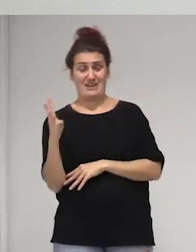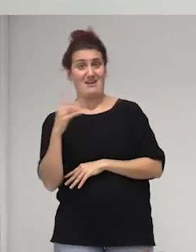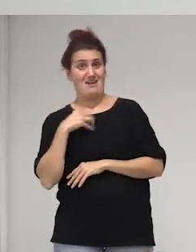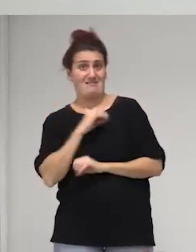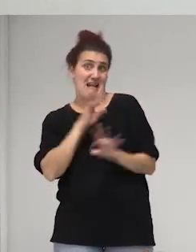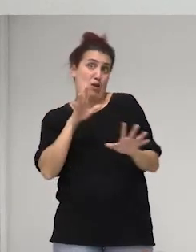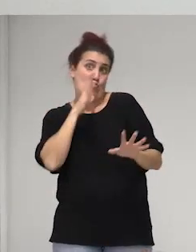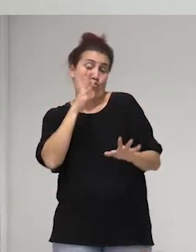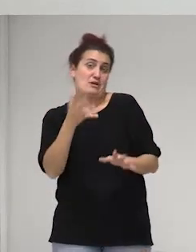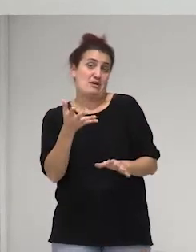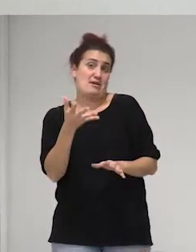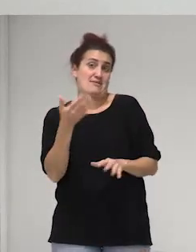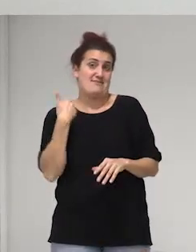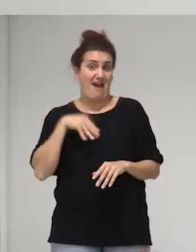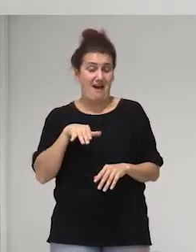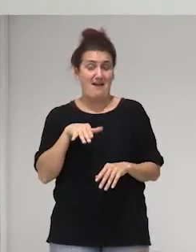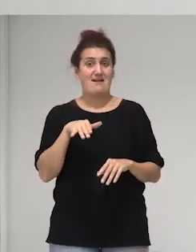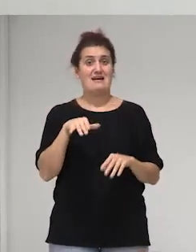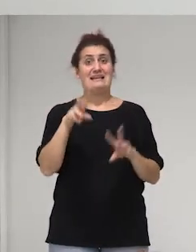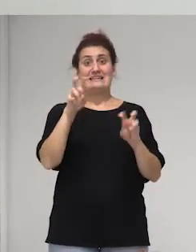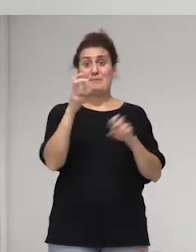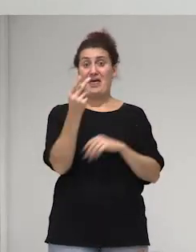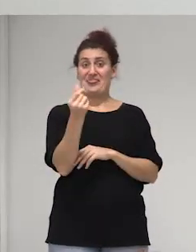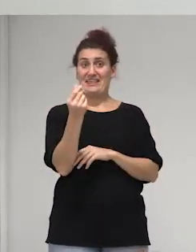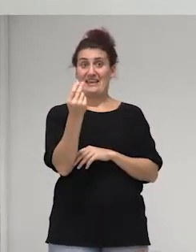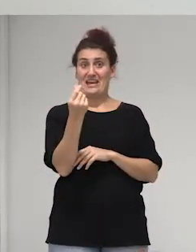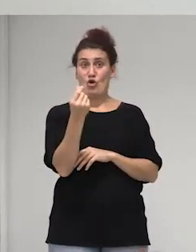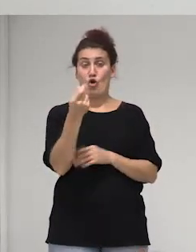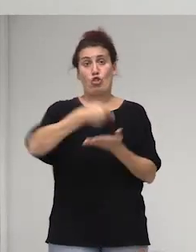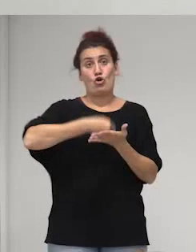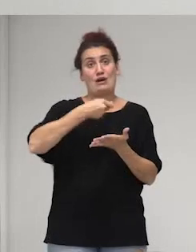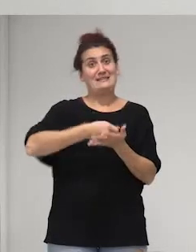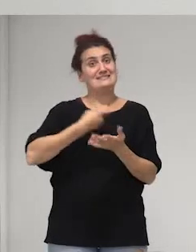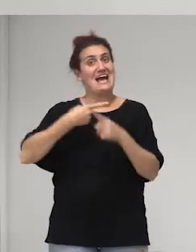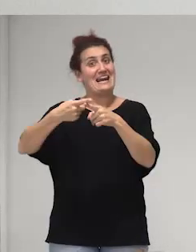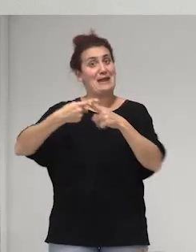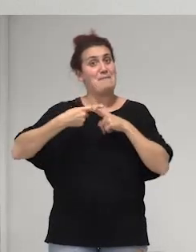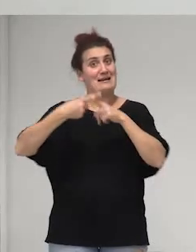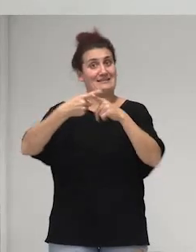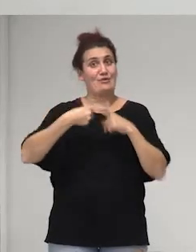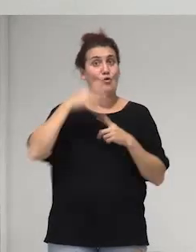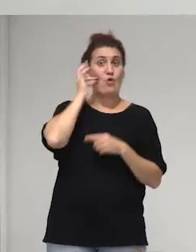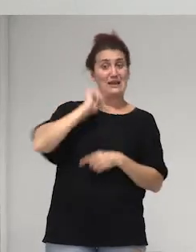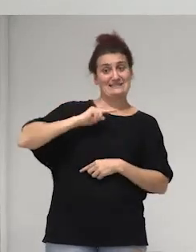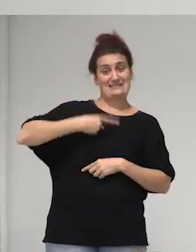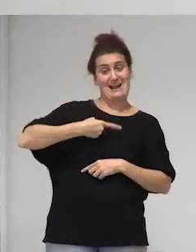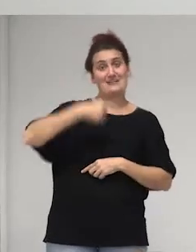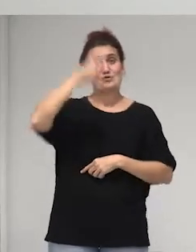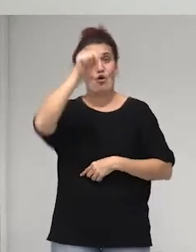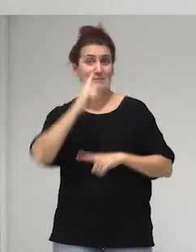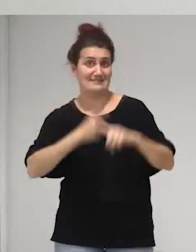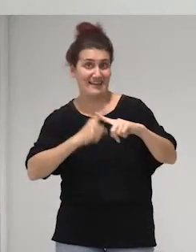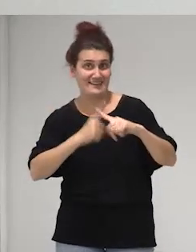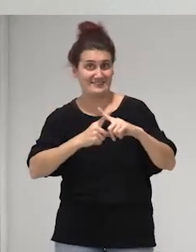porque entonces ya la plata de los donantes tenía que ser repartida entre las mujeres trans entre los hombres gay